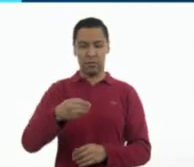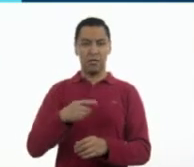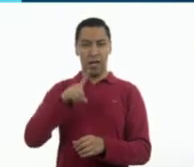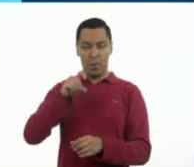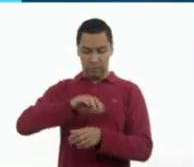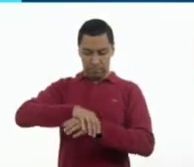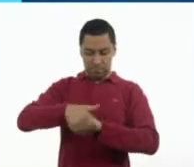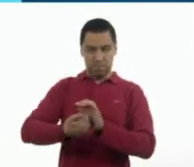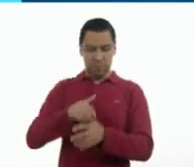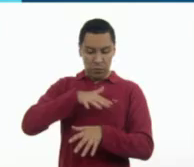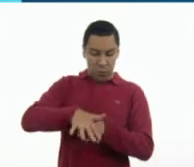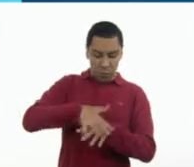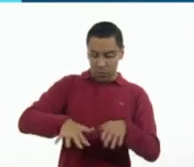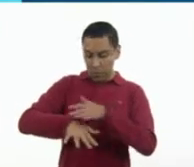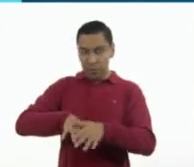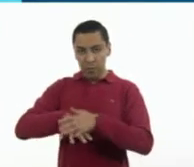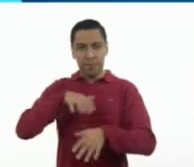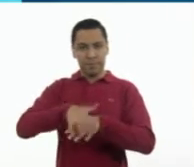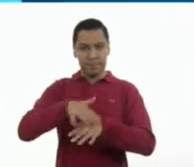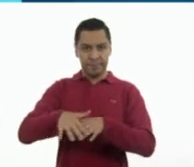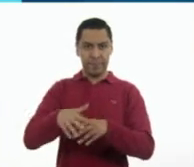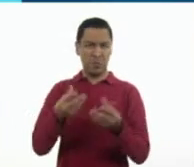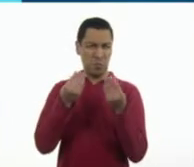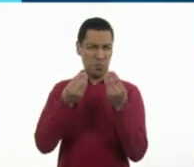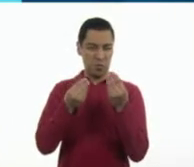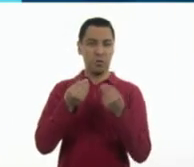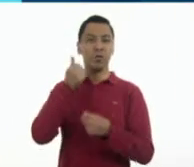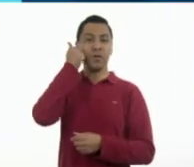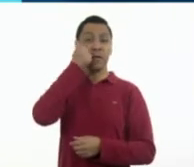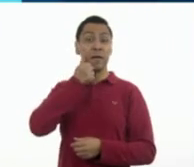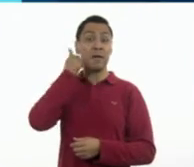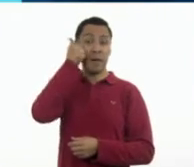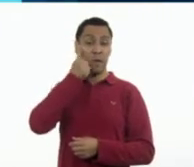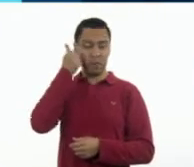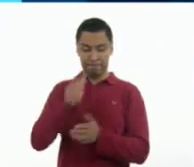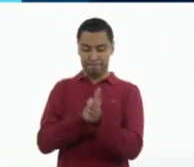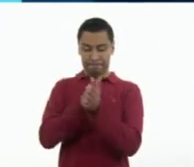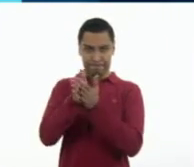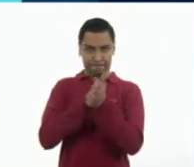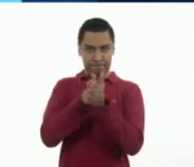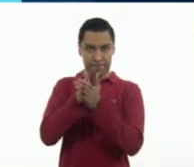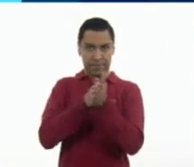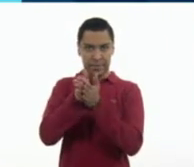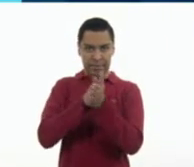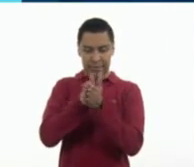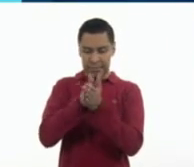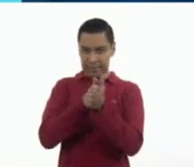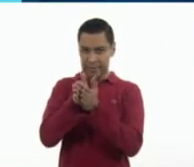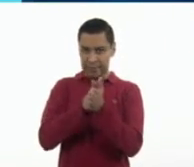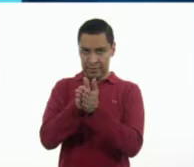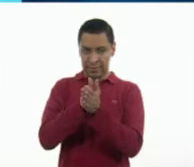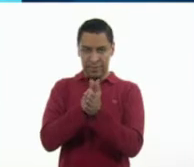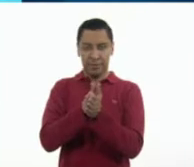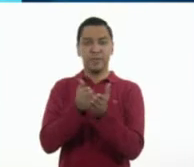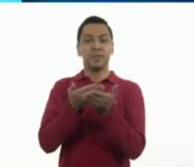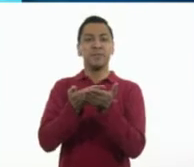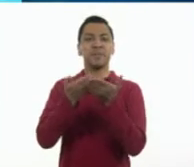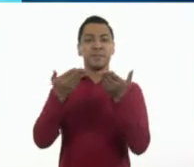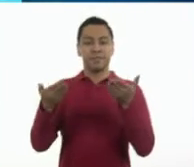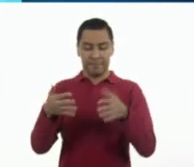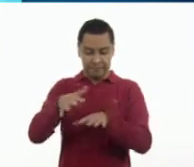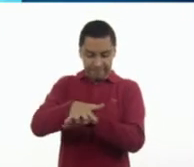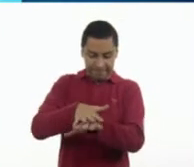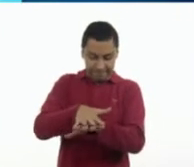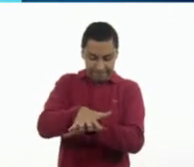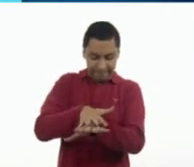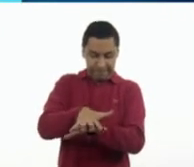manos. Usa suficiente jabón. Frota tus palmas una con la otra. Ahora, frota la